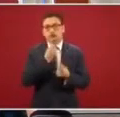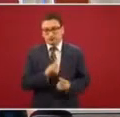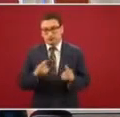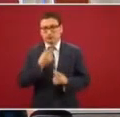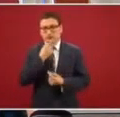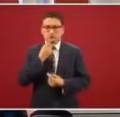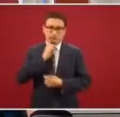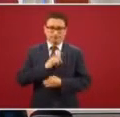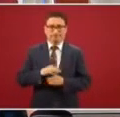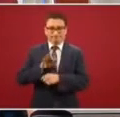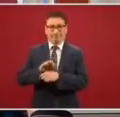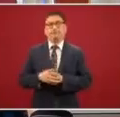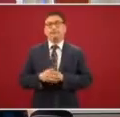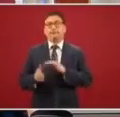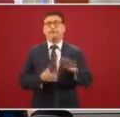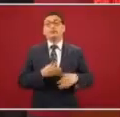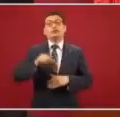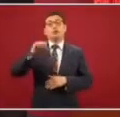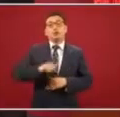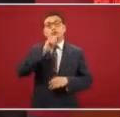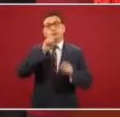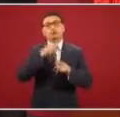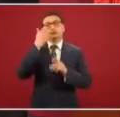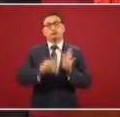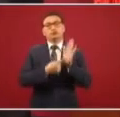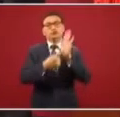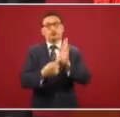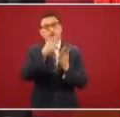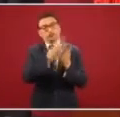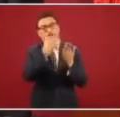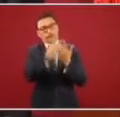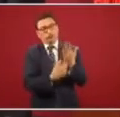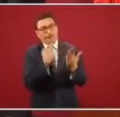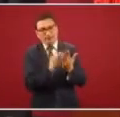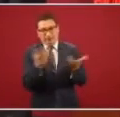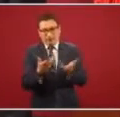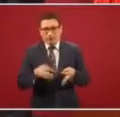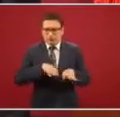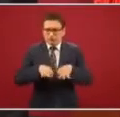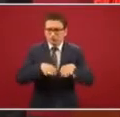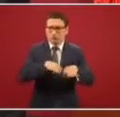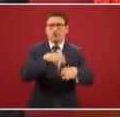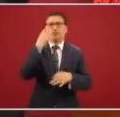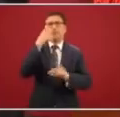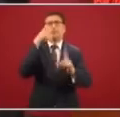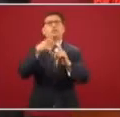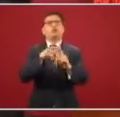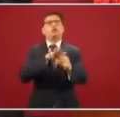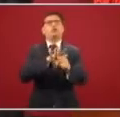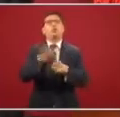niños. También el día de hoy queremos presentarles un proyecto que estamos trabajando para dar una